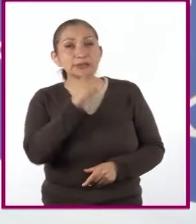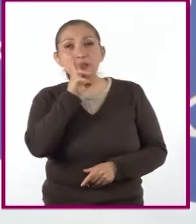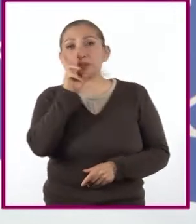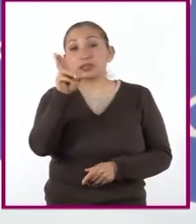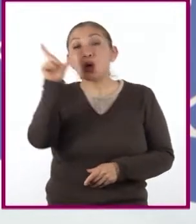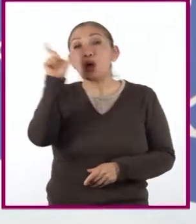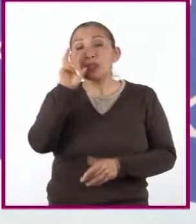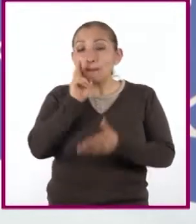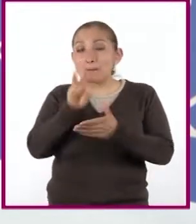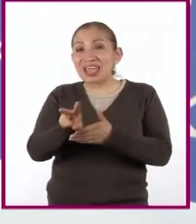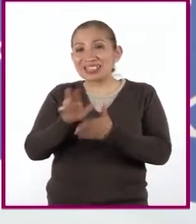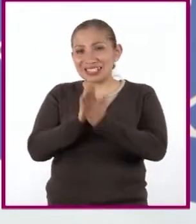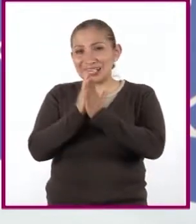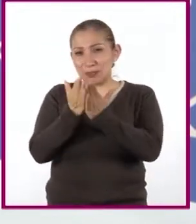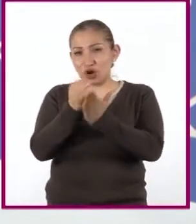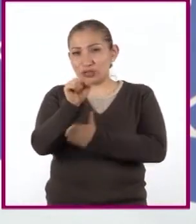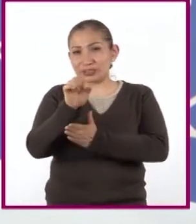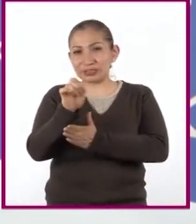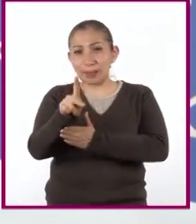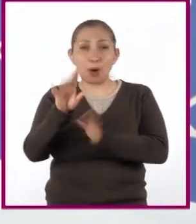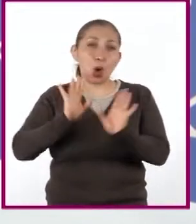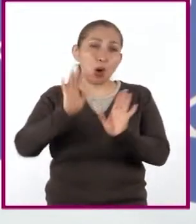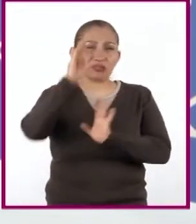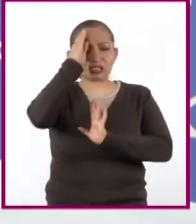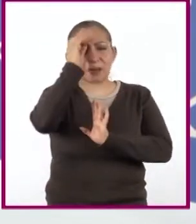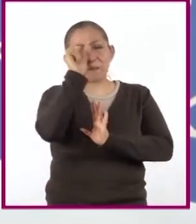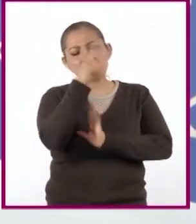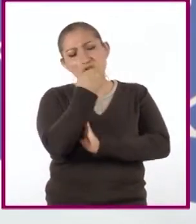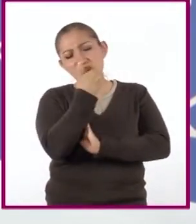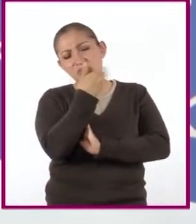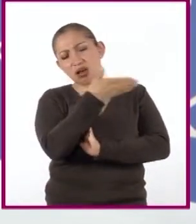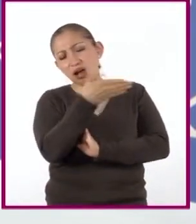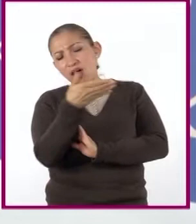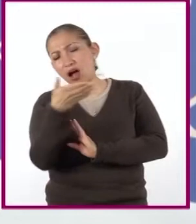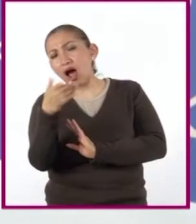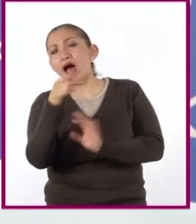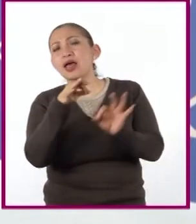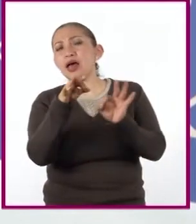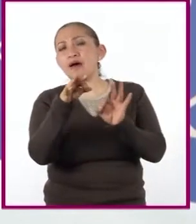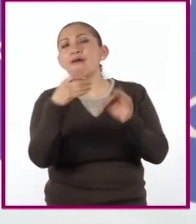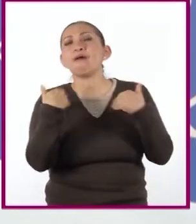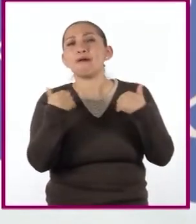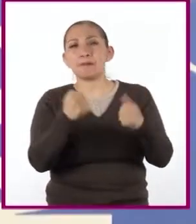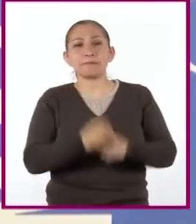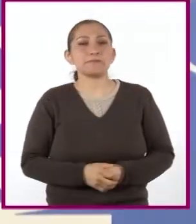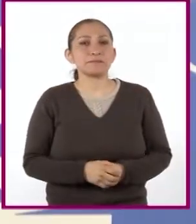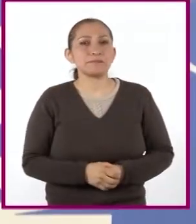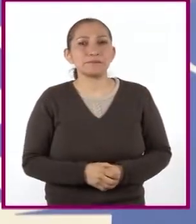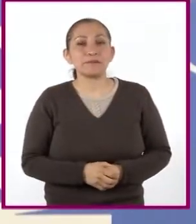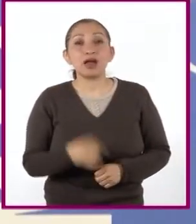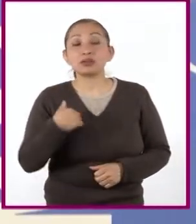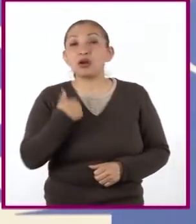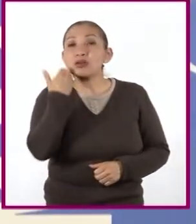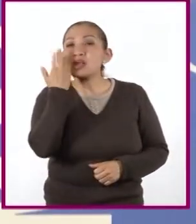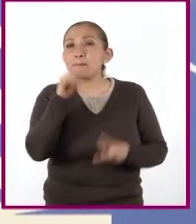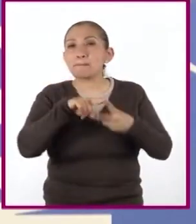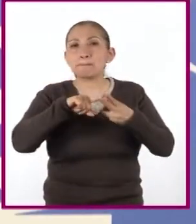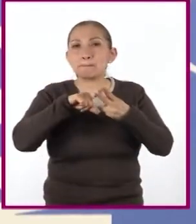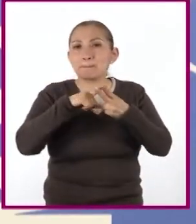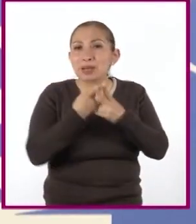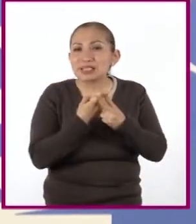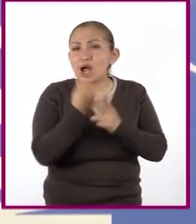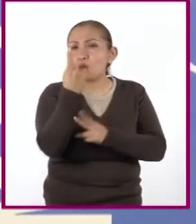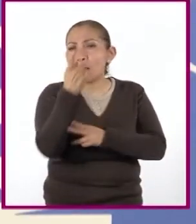al consultar su libro de texto o reflexionar en torno a los retos propuestos. Me gustaría que comencemos